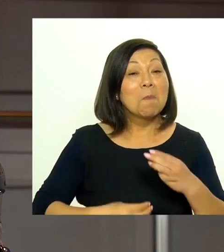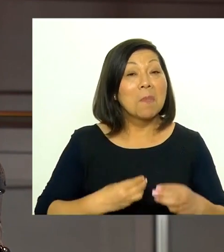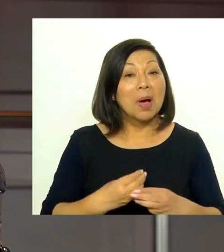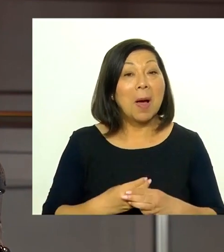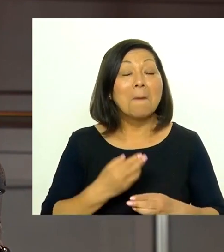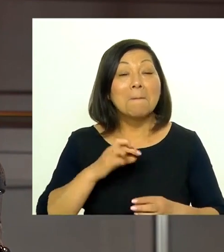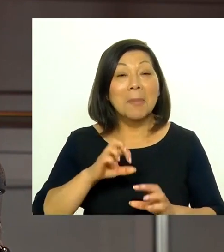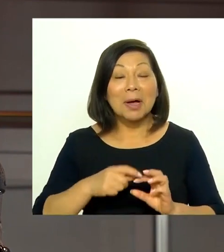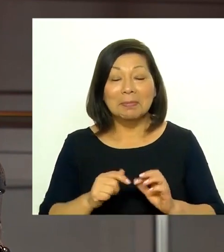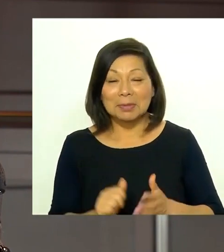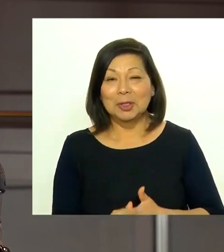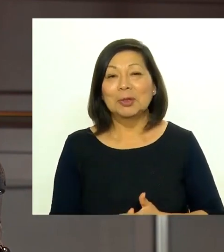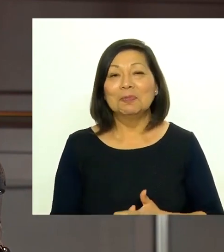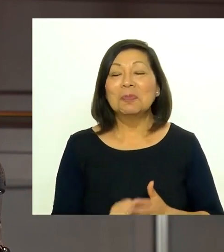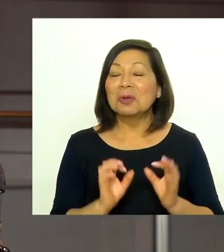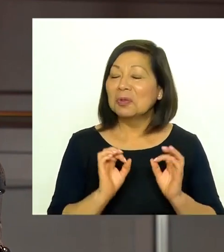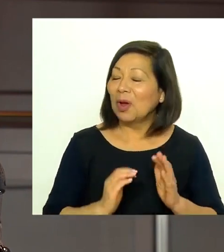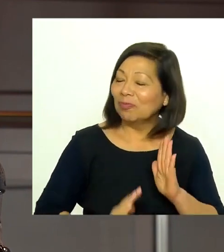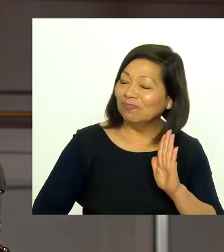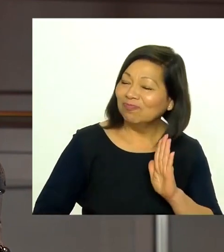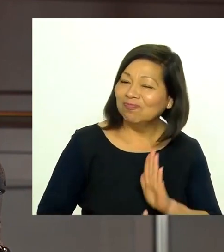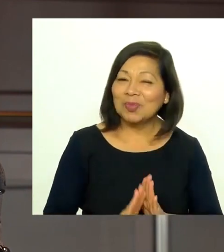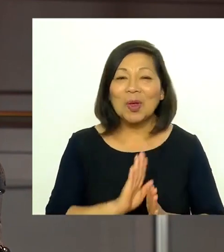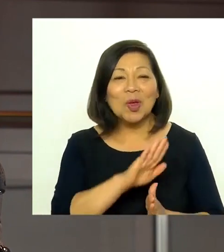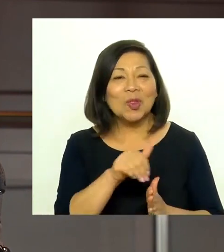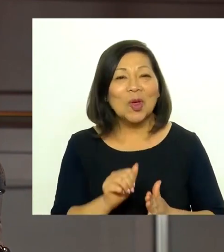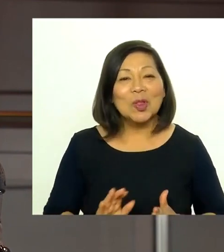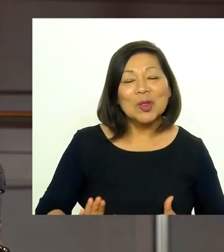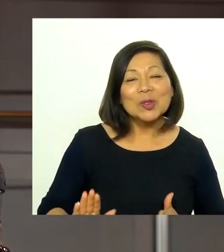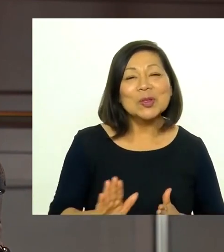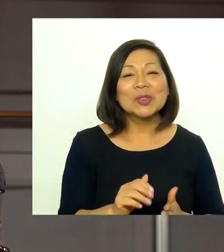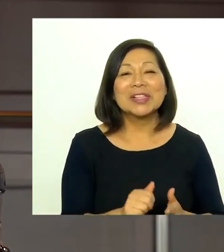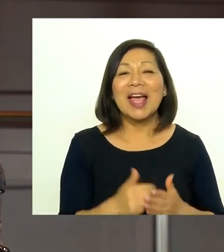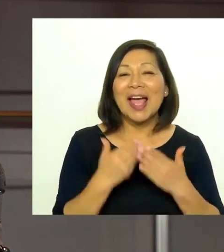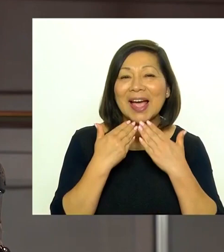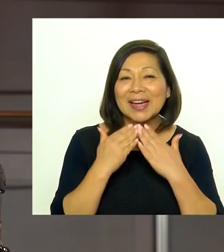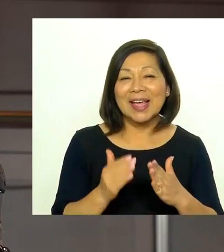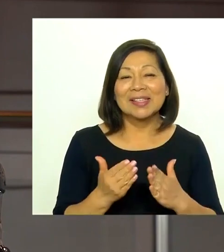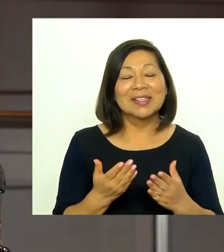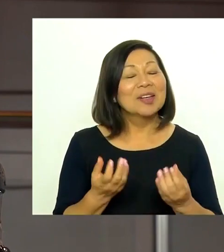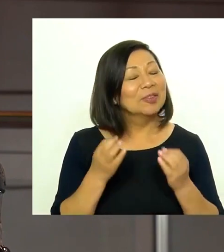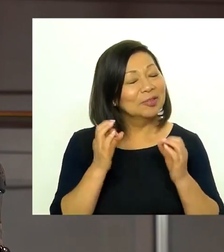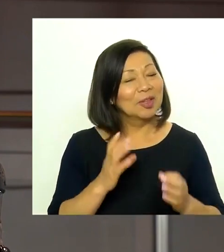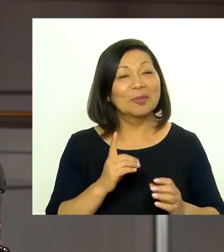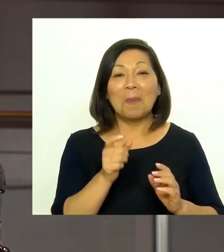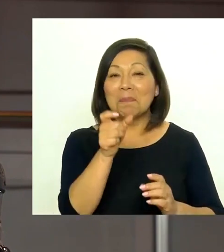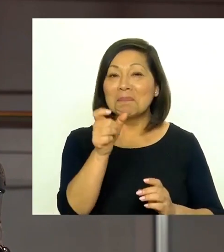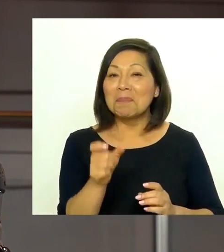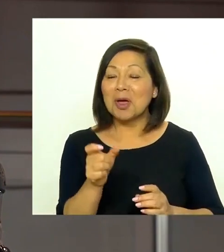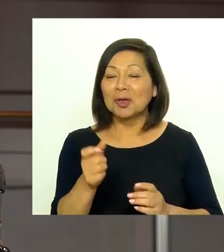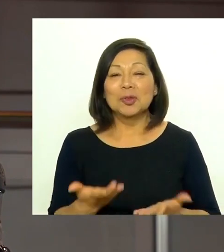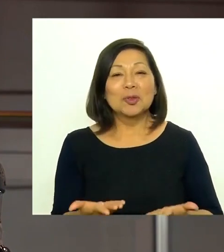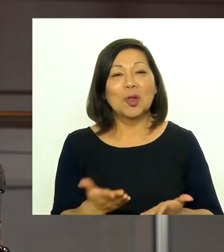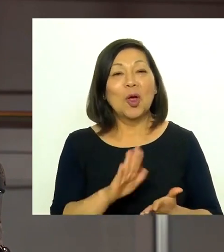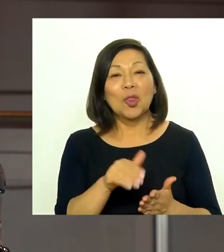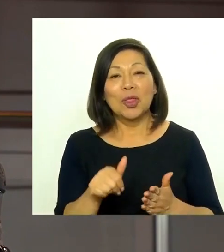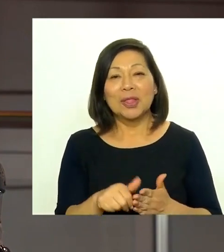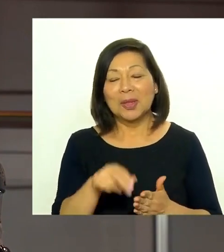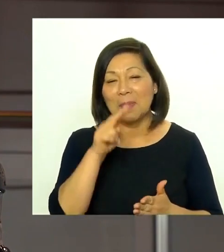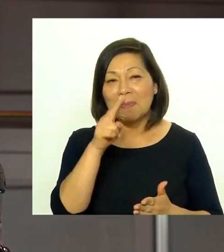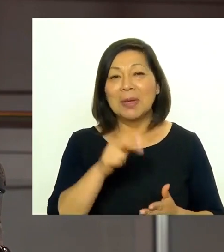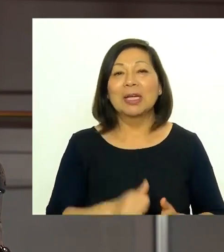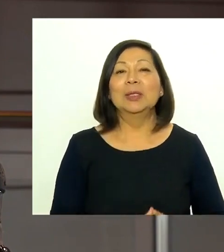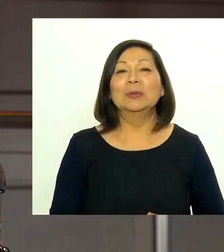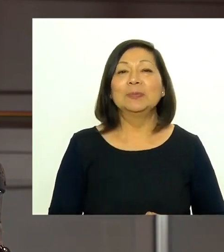mundial de para badminton. Que sigan los éxitos para todos ustedes. Gracias por ser dignos representantes de